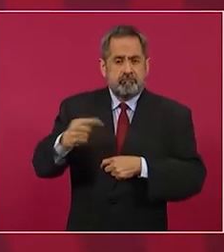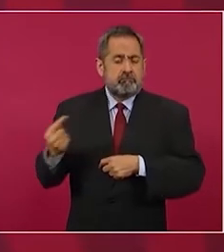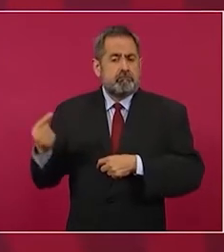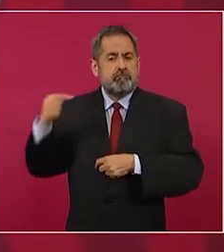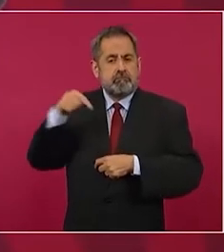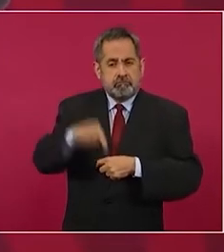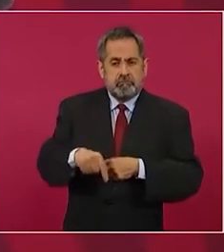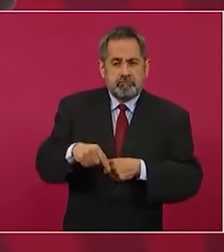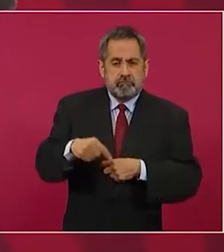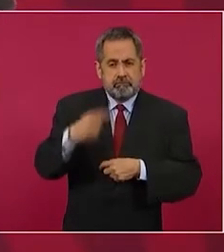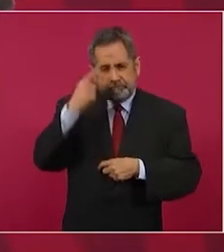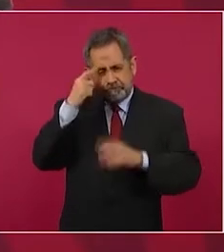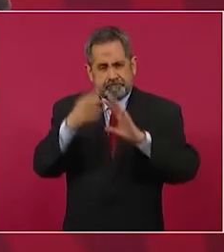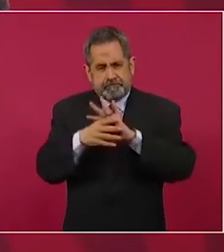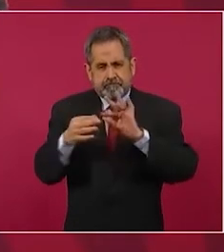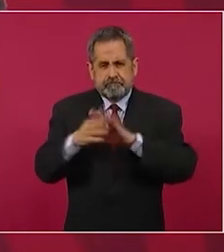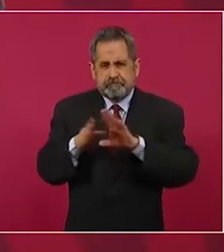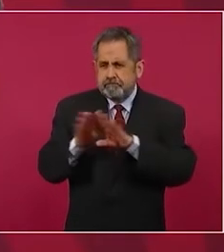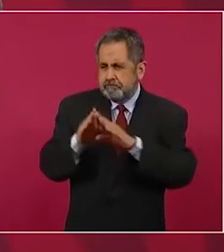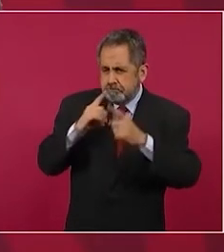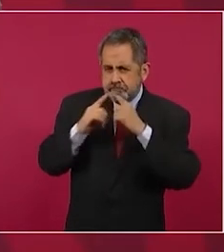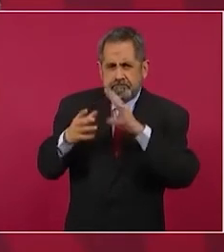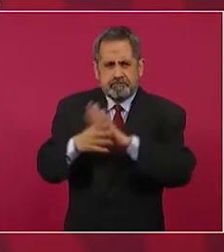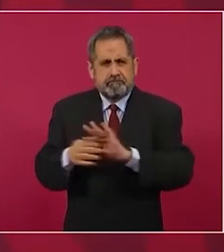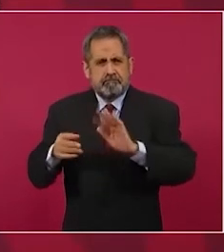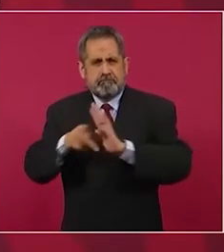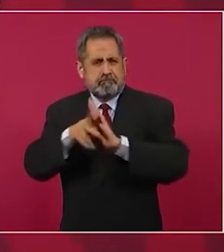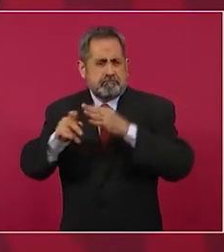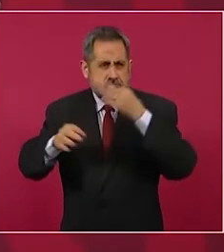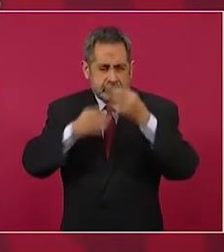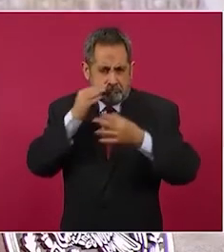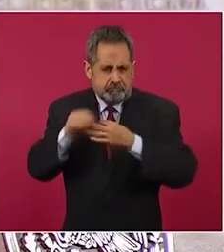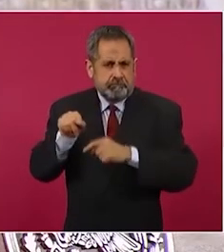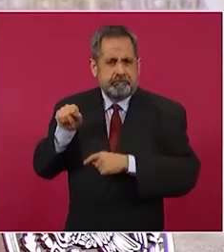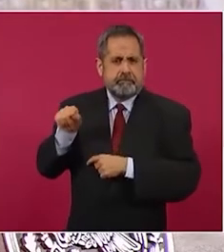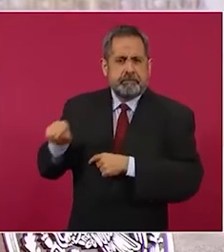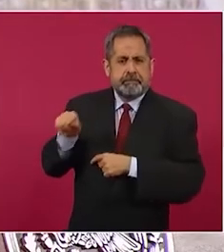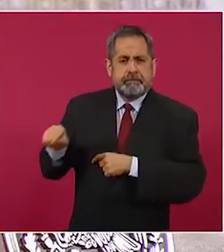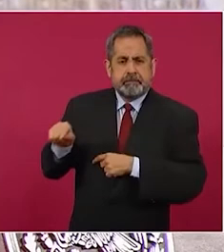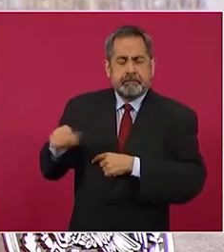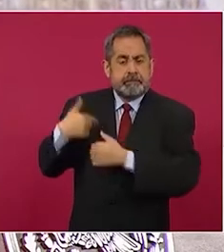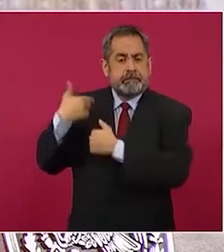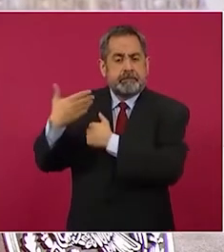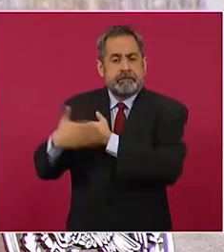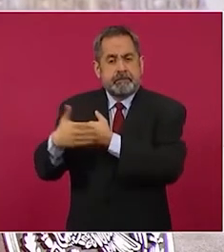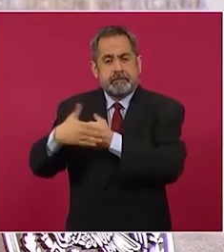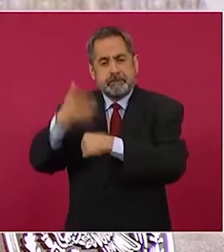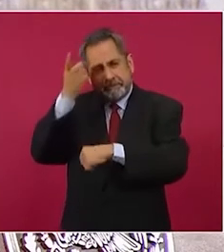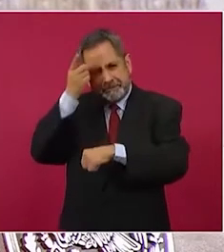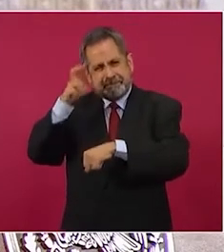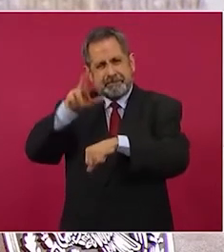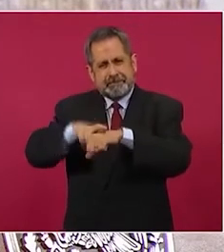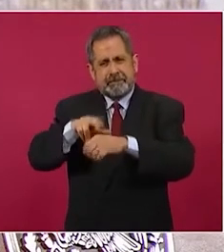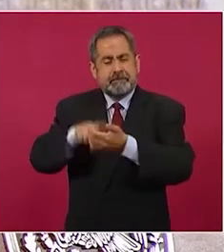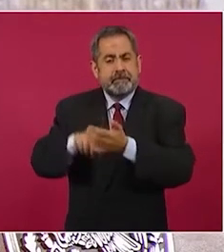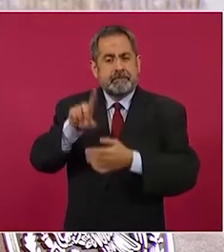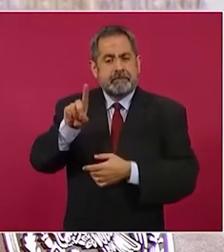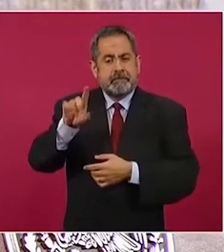este ha actuado como periodista ella va a ser la próxima directora del DIF